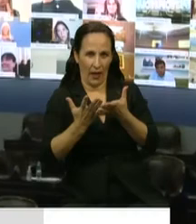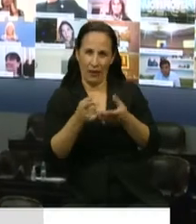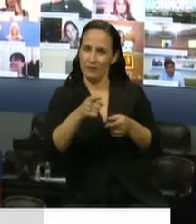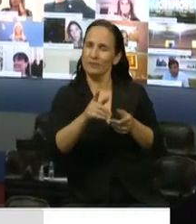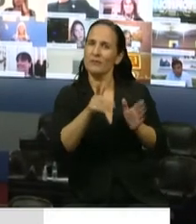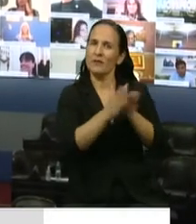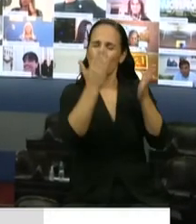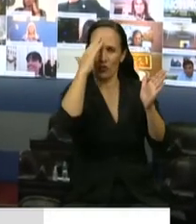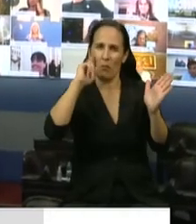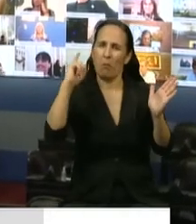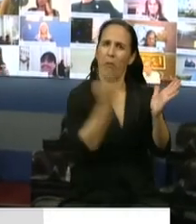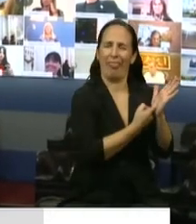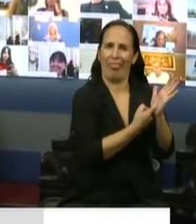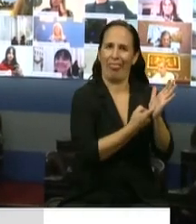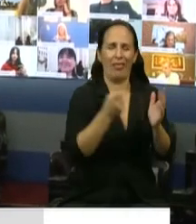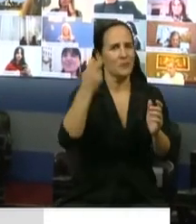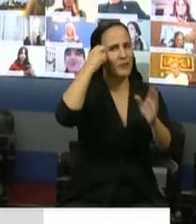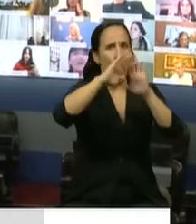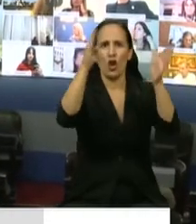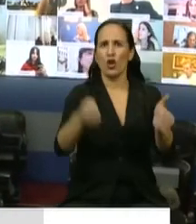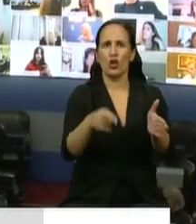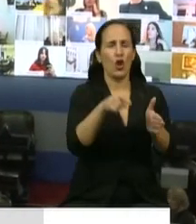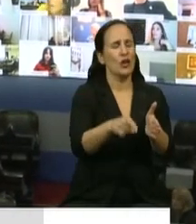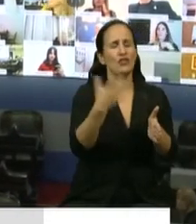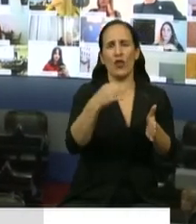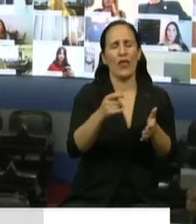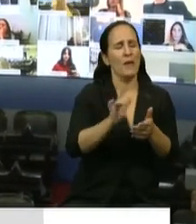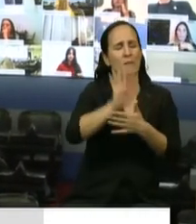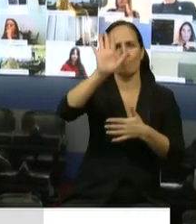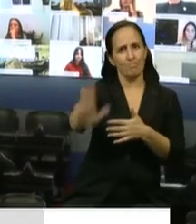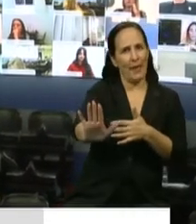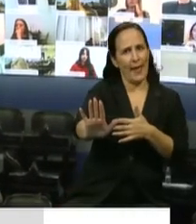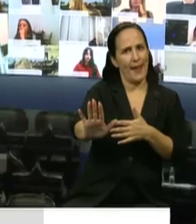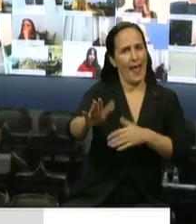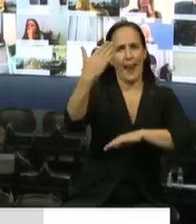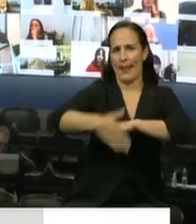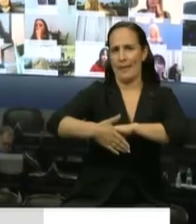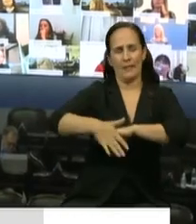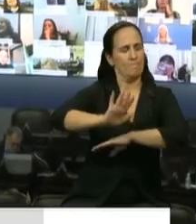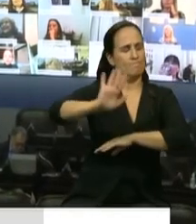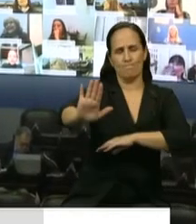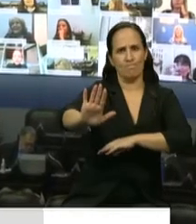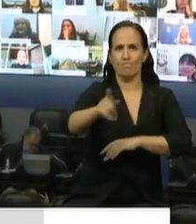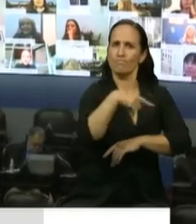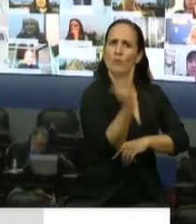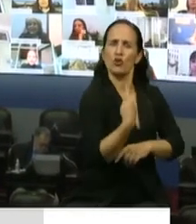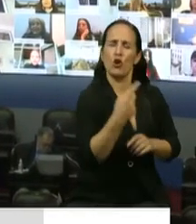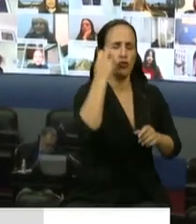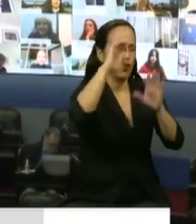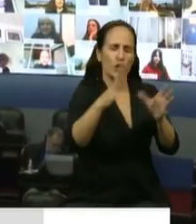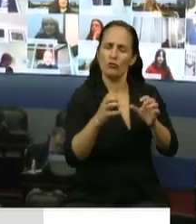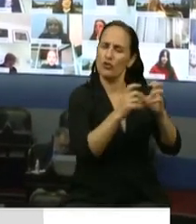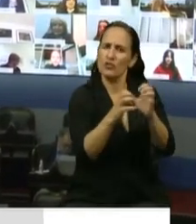Constitución Nacional. Este Congreso debe poner límites a esos abusos, debe volver a funcionar y debe darle al Gobierno las